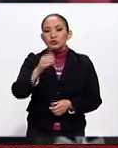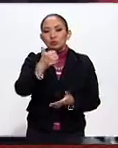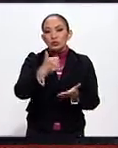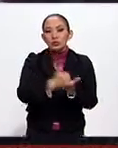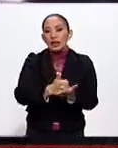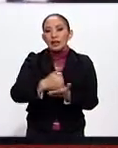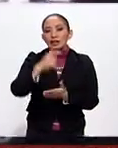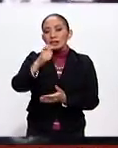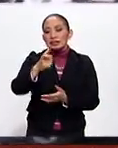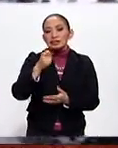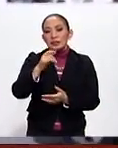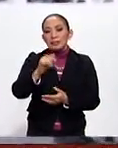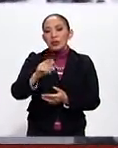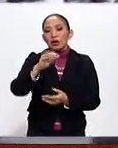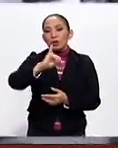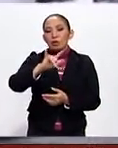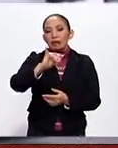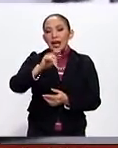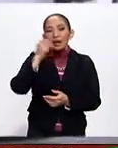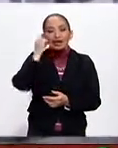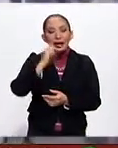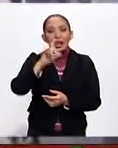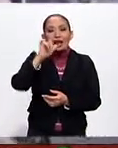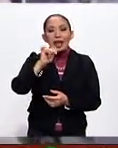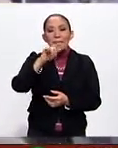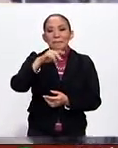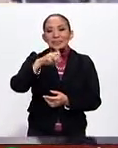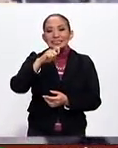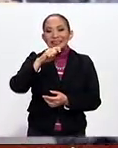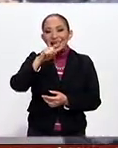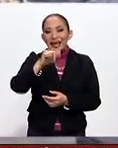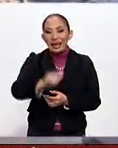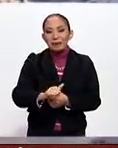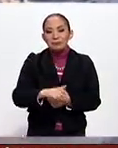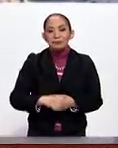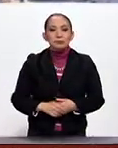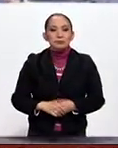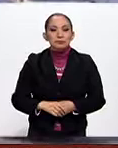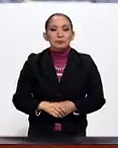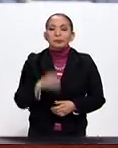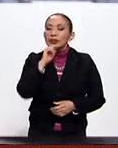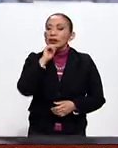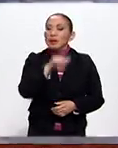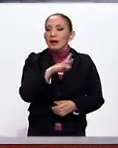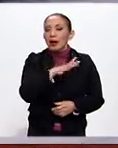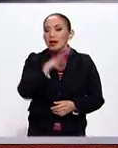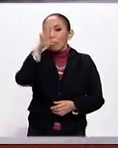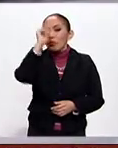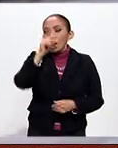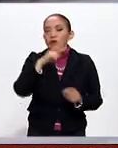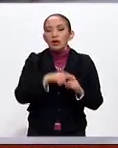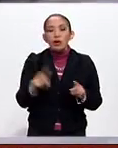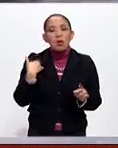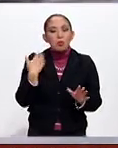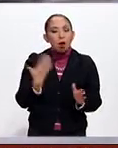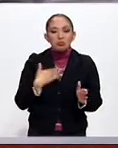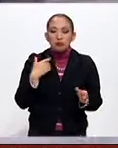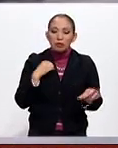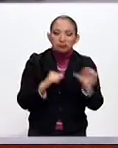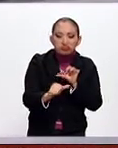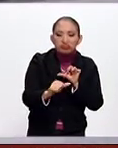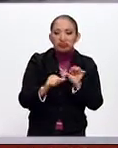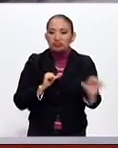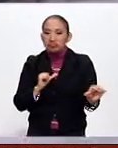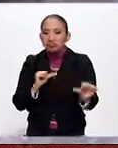Ixtepec, Putla de Guerrero, esto en la Mixteca, Oaxaqueña, en Loma Bonita. También acordaron que darán paso intermitente